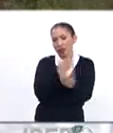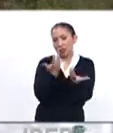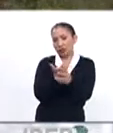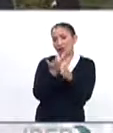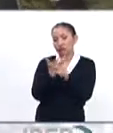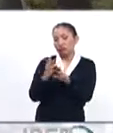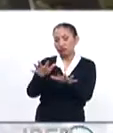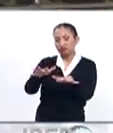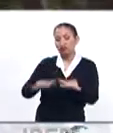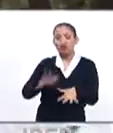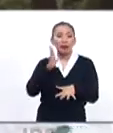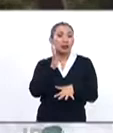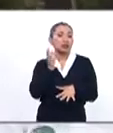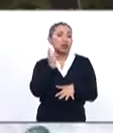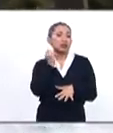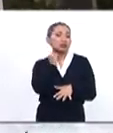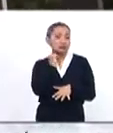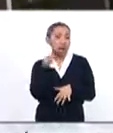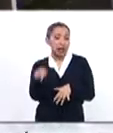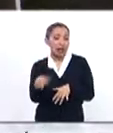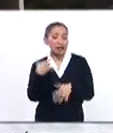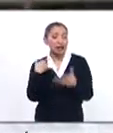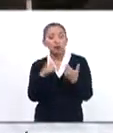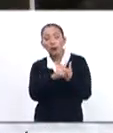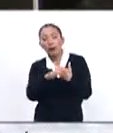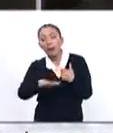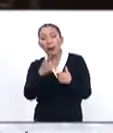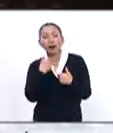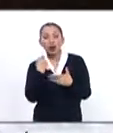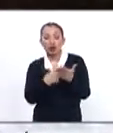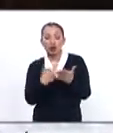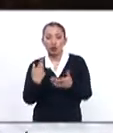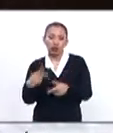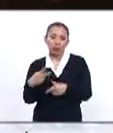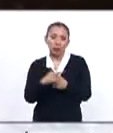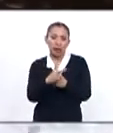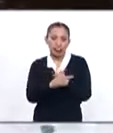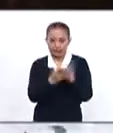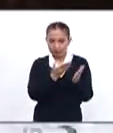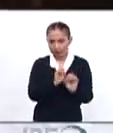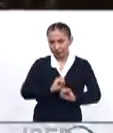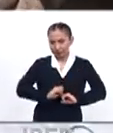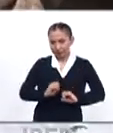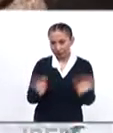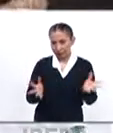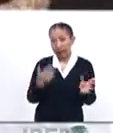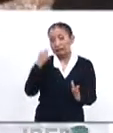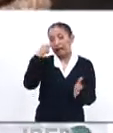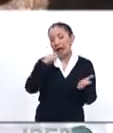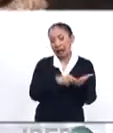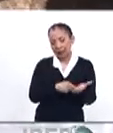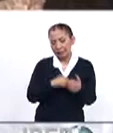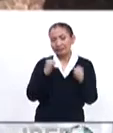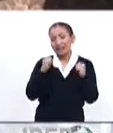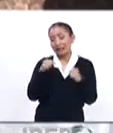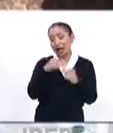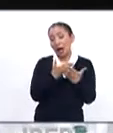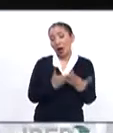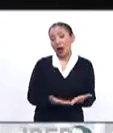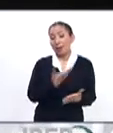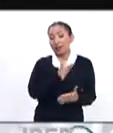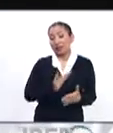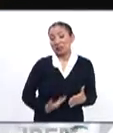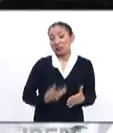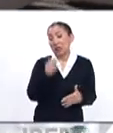ofrecen al Congreso sobre la situación política y social en su país. Por supuesto, se prevé que en esta ocasión el